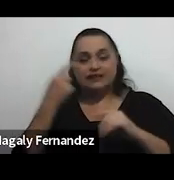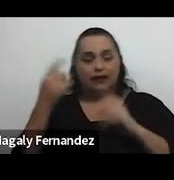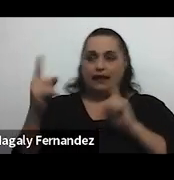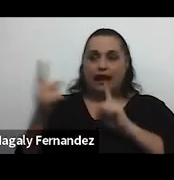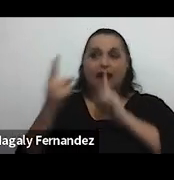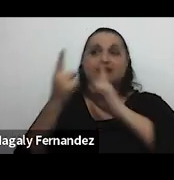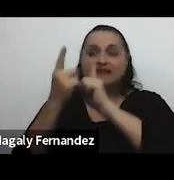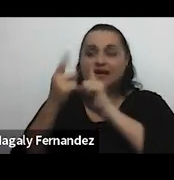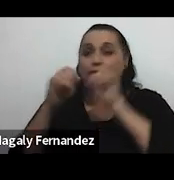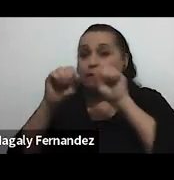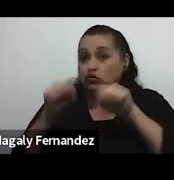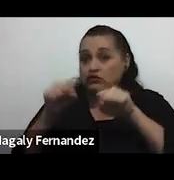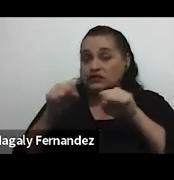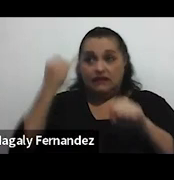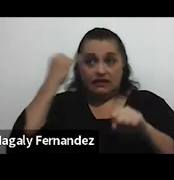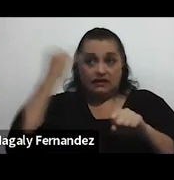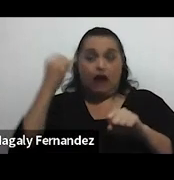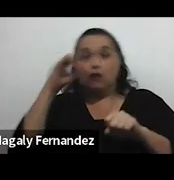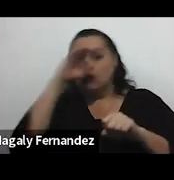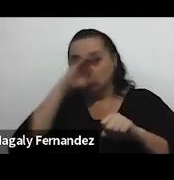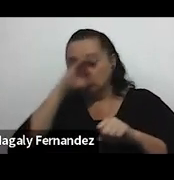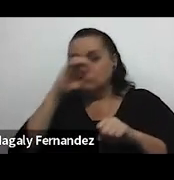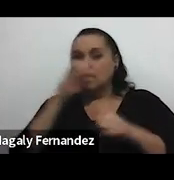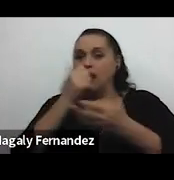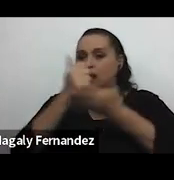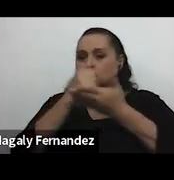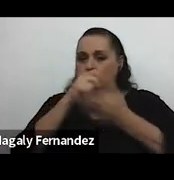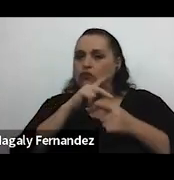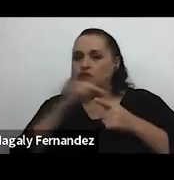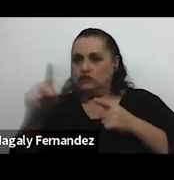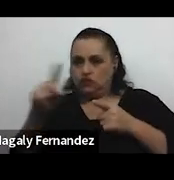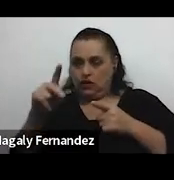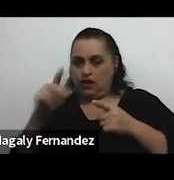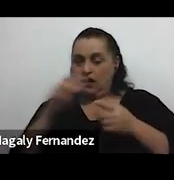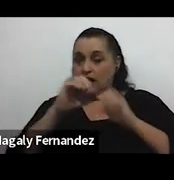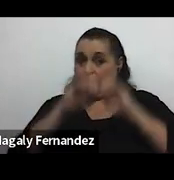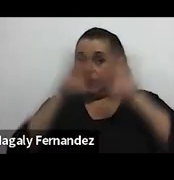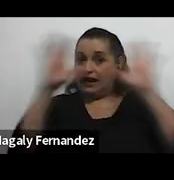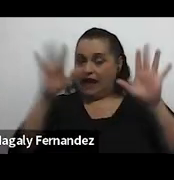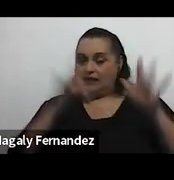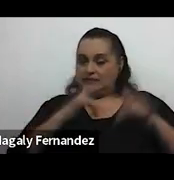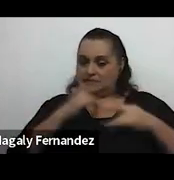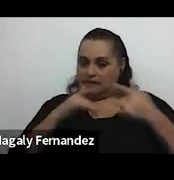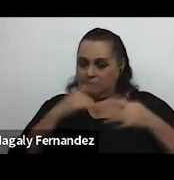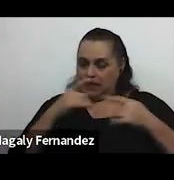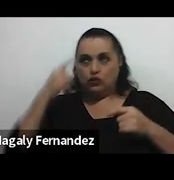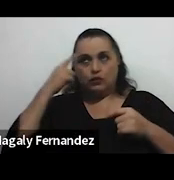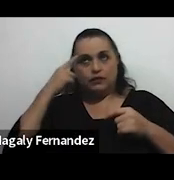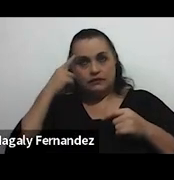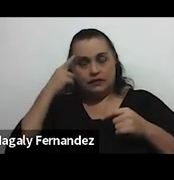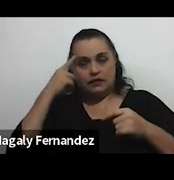de ser posible idealmente a buscar ayuda profesional que nos ayude a aclarar ese sentir y pensar con respecto a lo que estamos